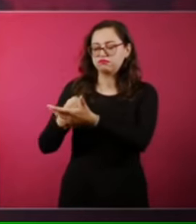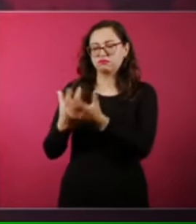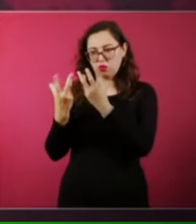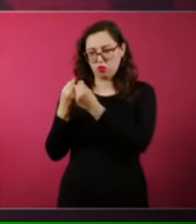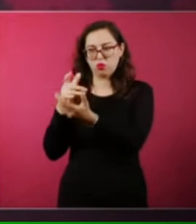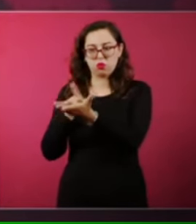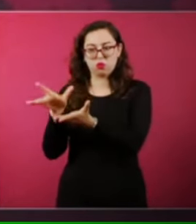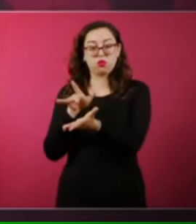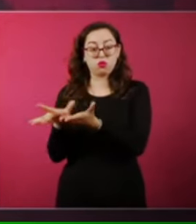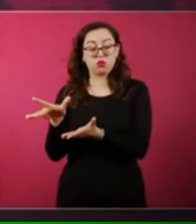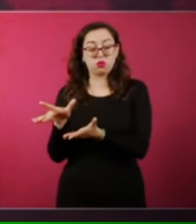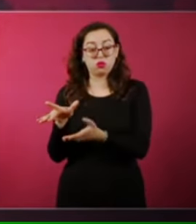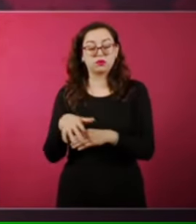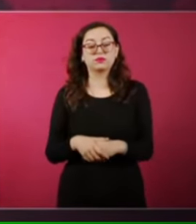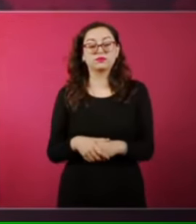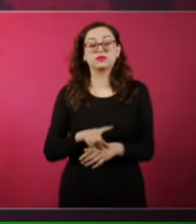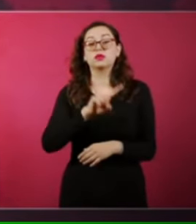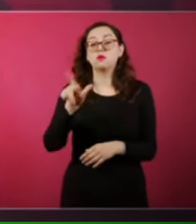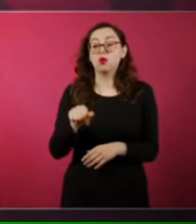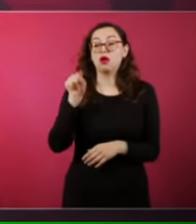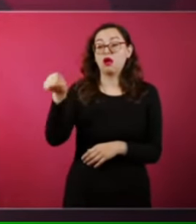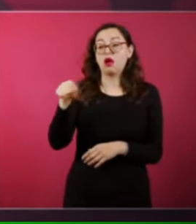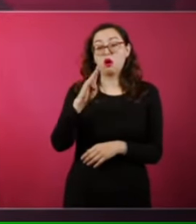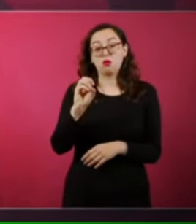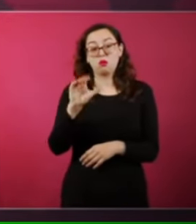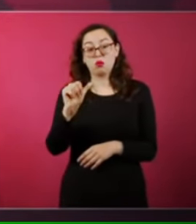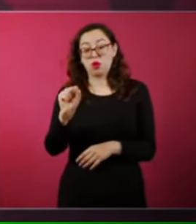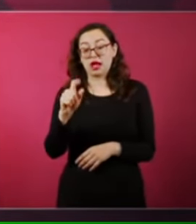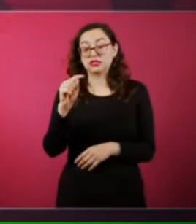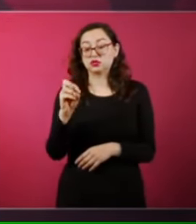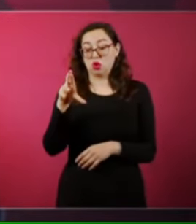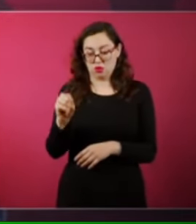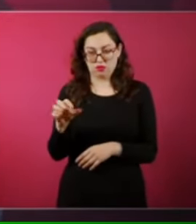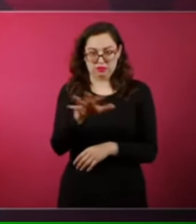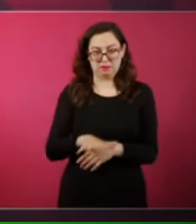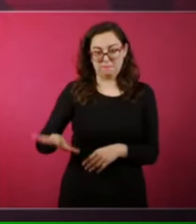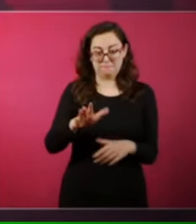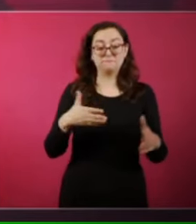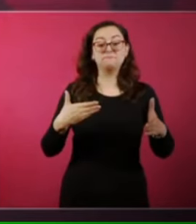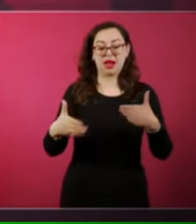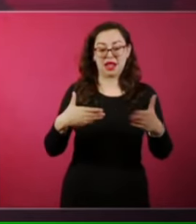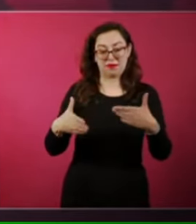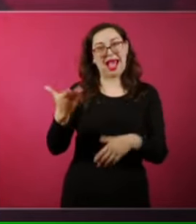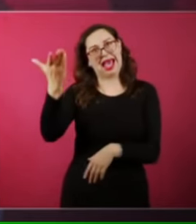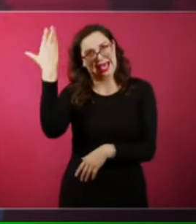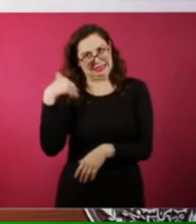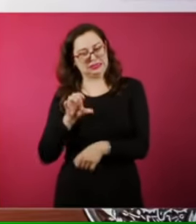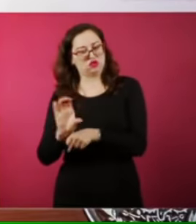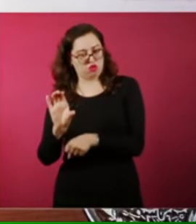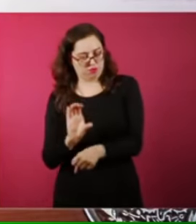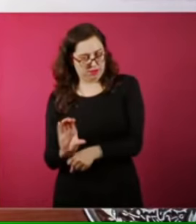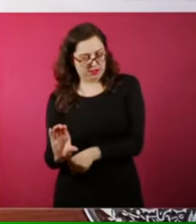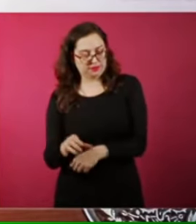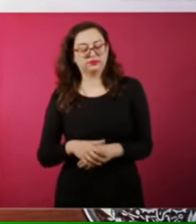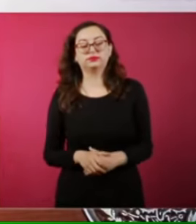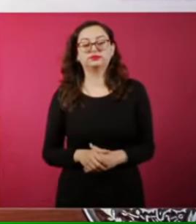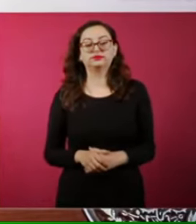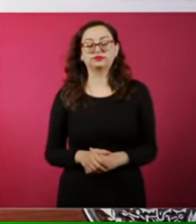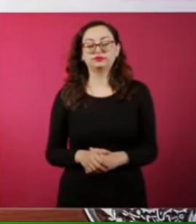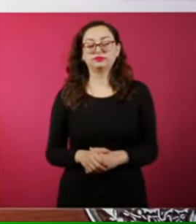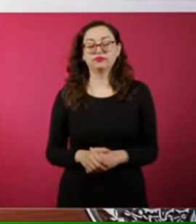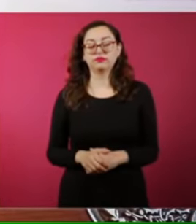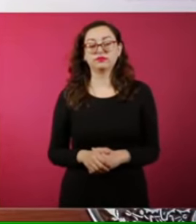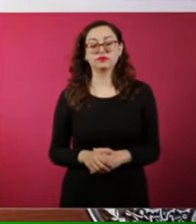Y en Bocas del Toro, que ahora es de Panamá, pero en ese entonces era de Colombia, en la toma de un